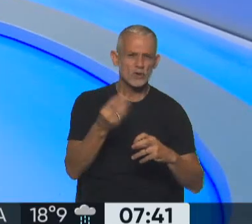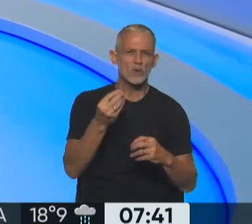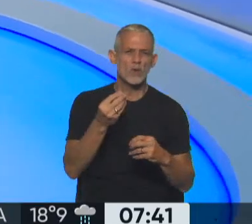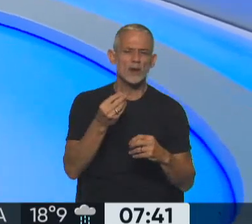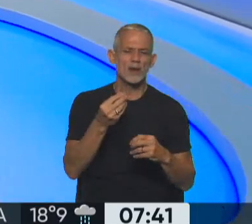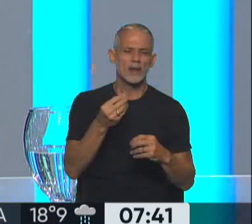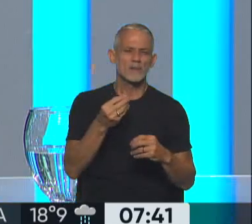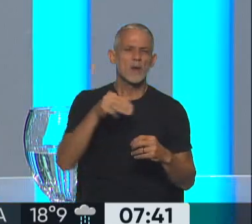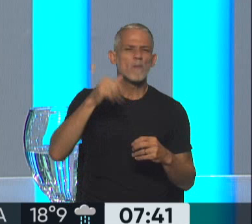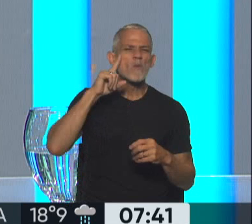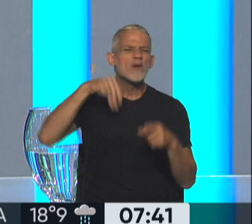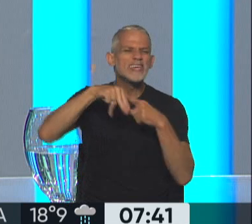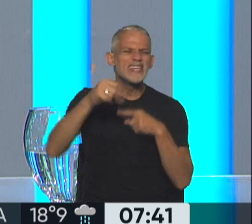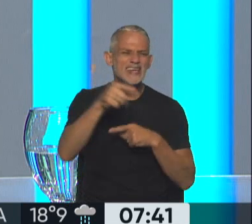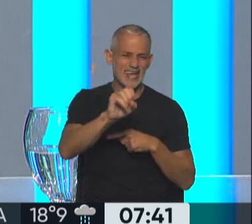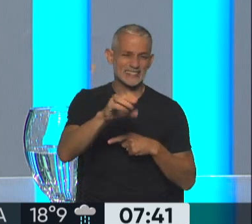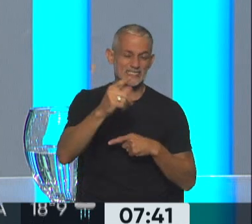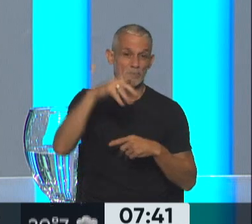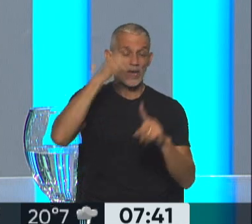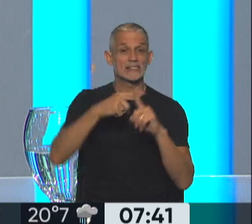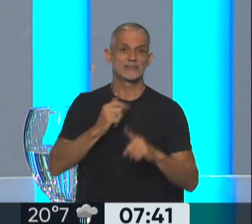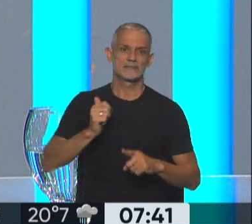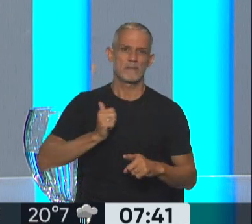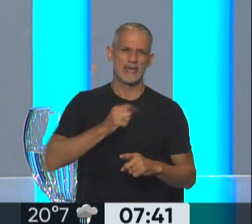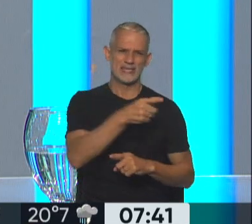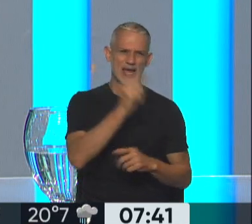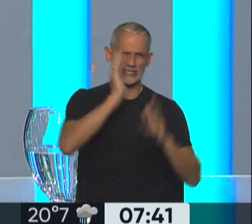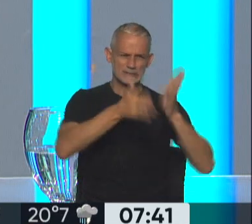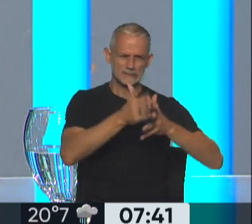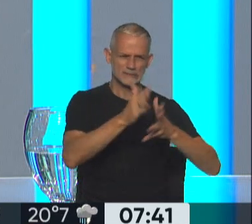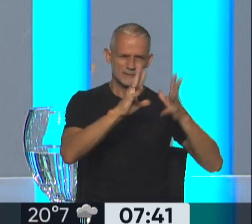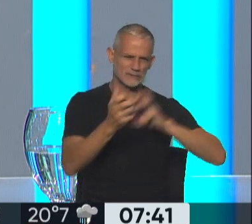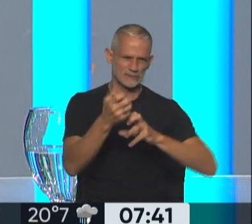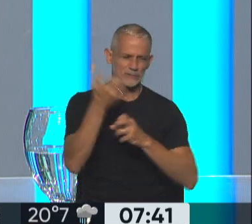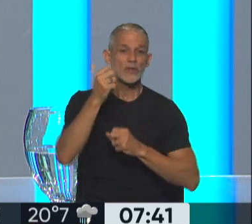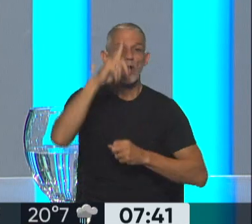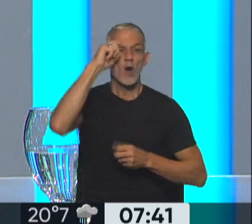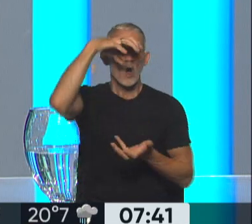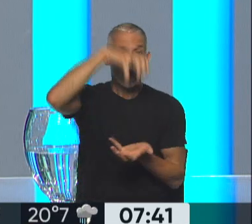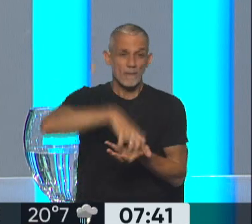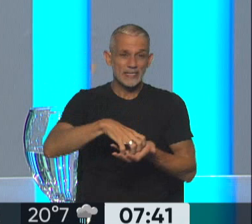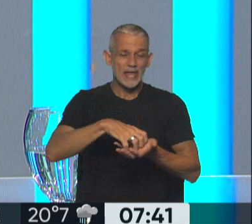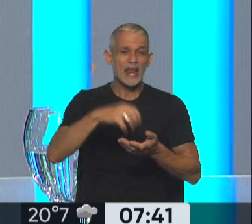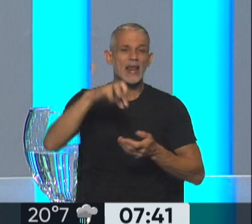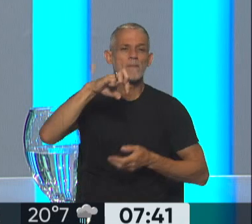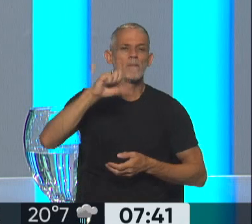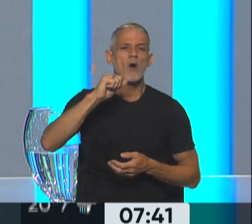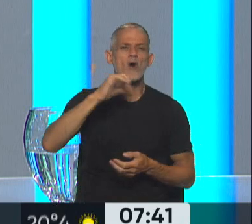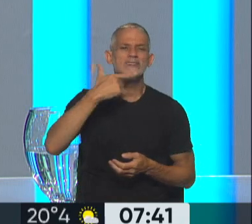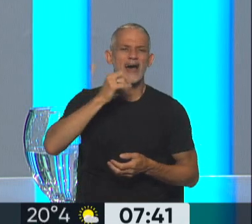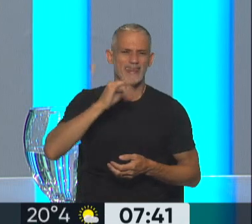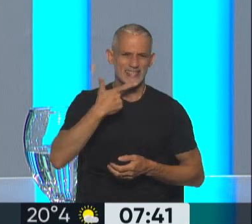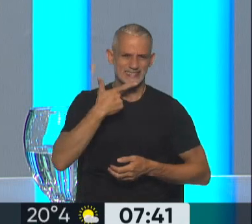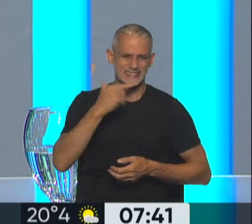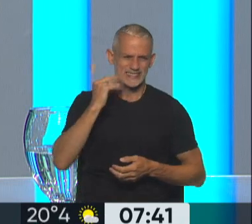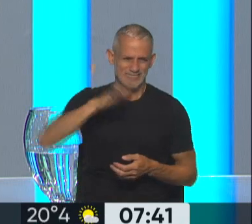causa Muinia, que es contra un represor del hospital Posadas, que ha estado en